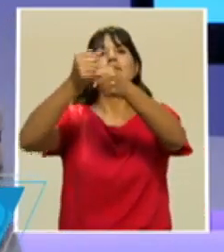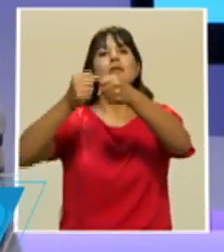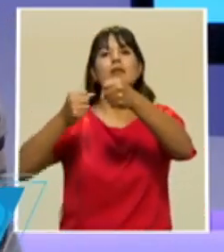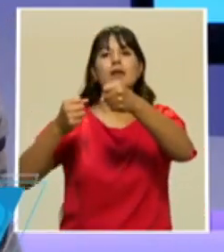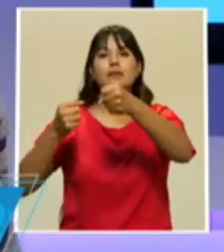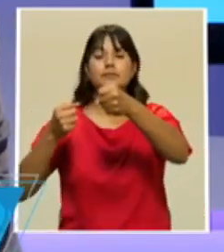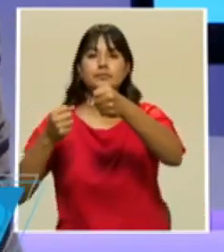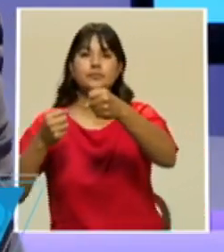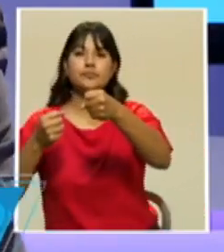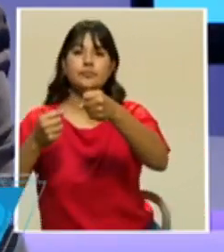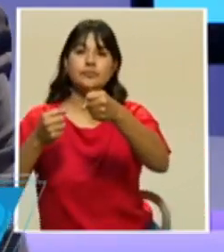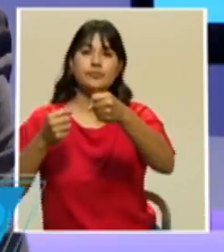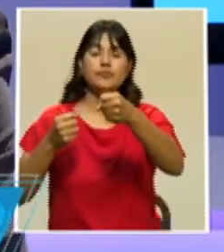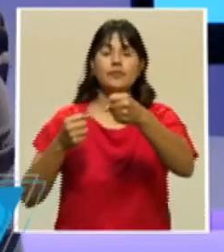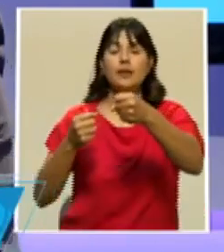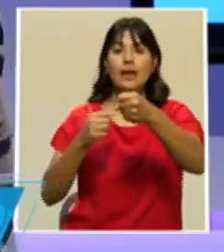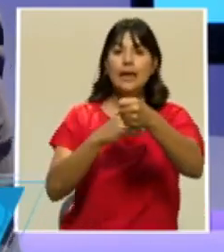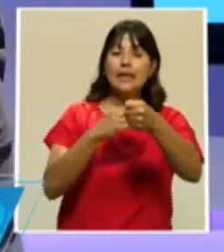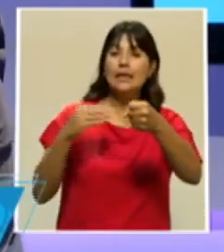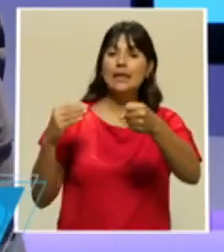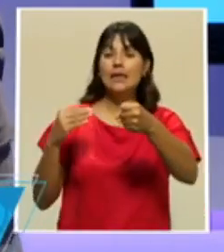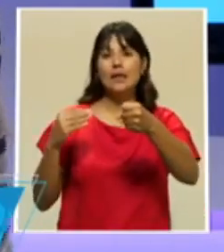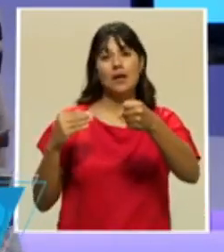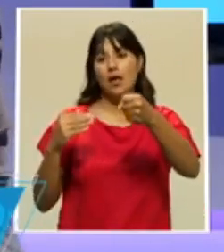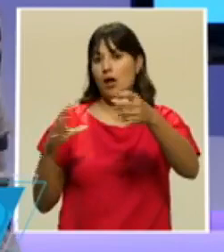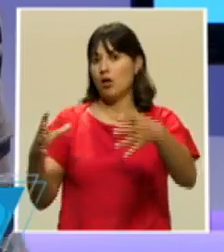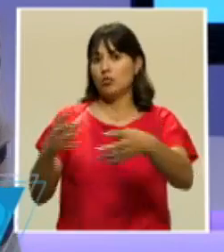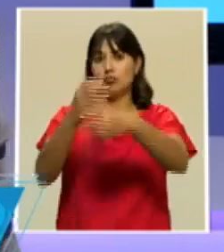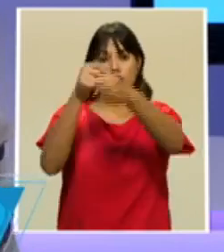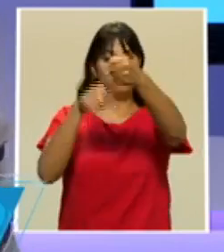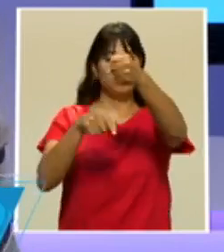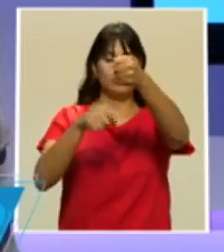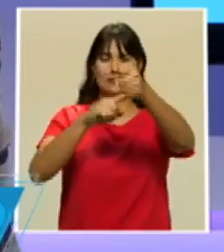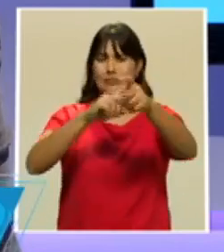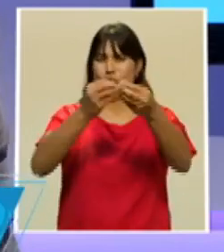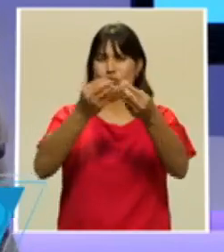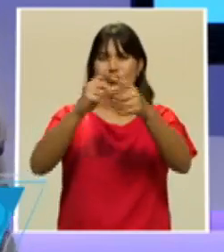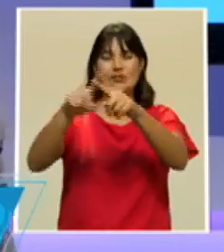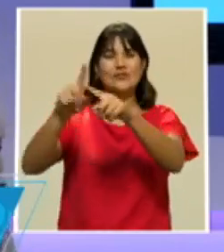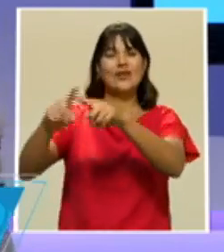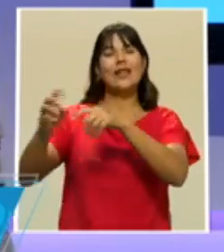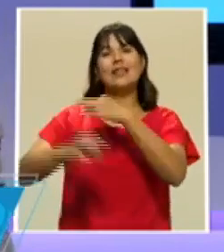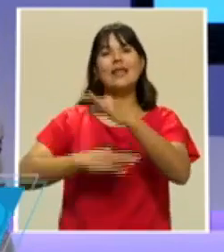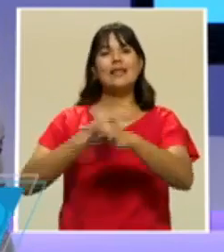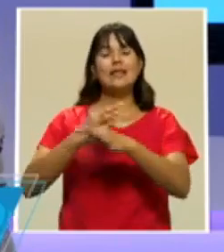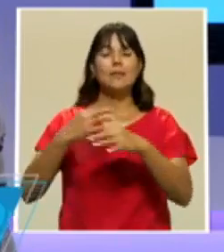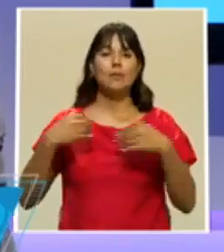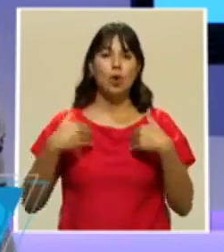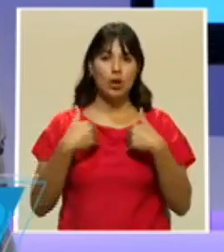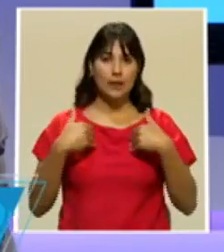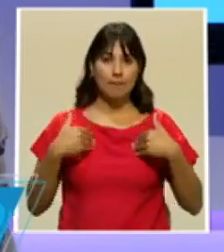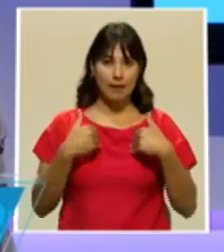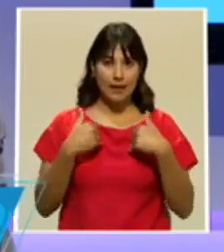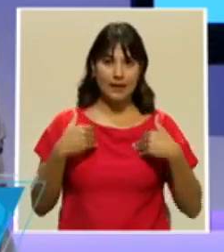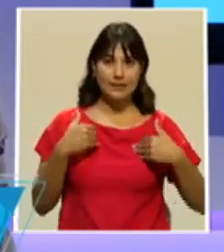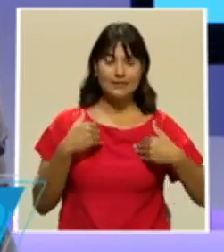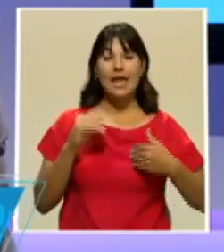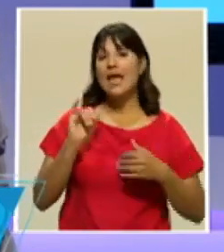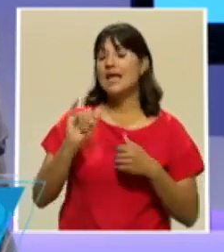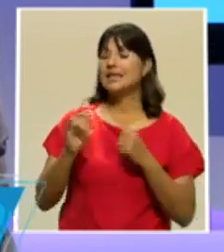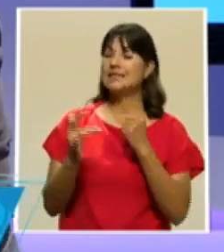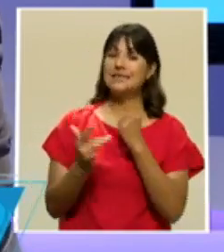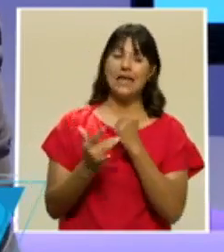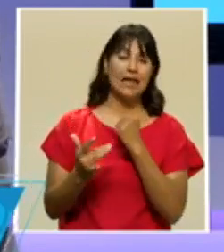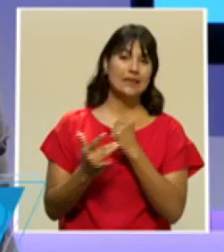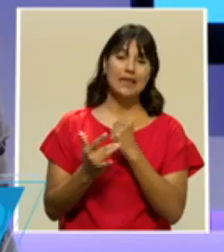el fondo marino y capturando todo lo que esté a su paso. Ese es ciertamente uno de los artes de pesca